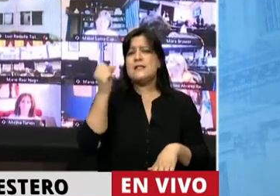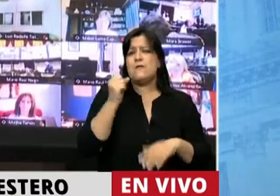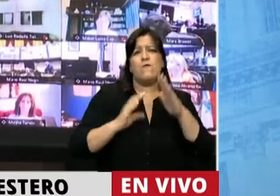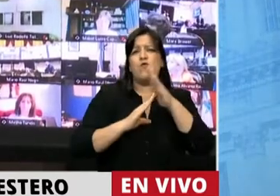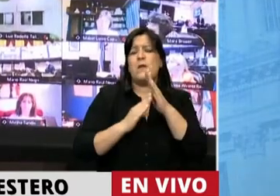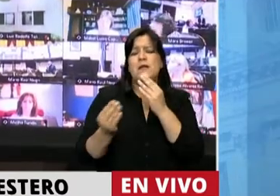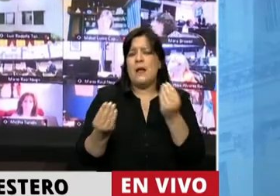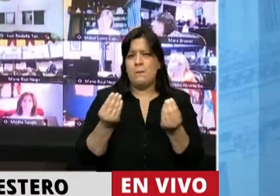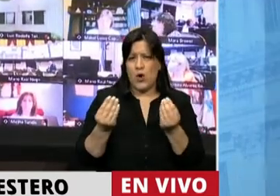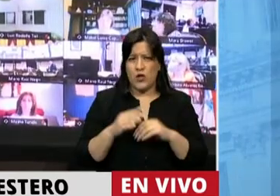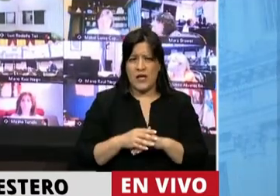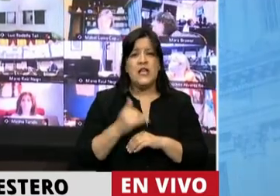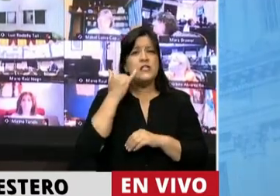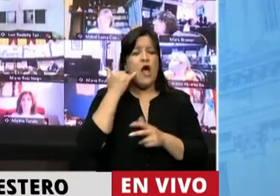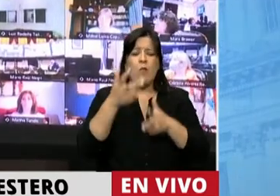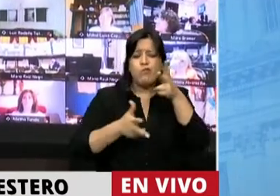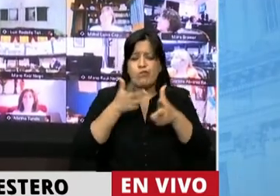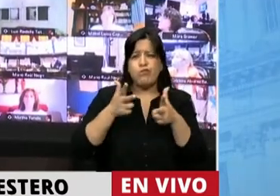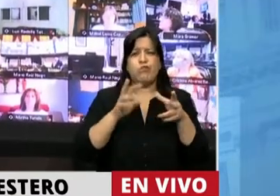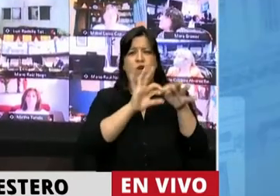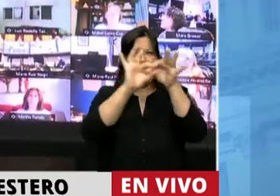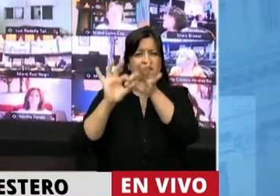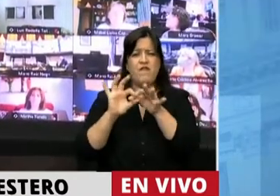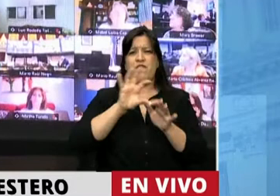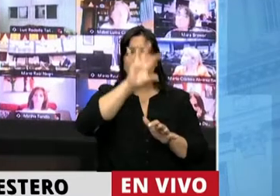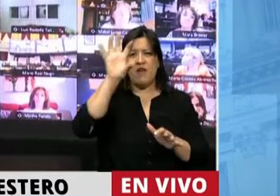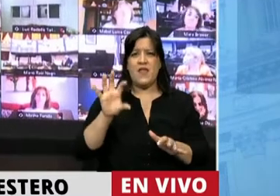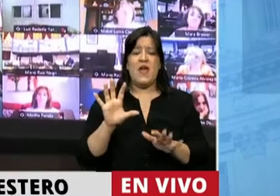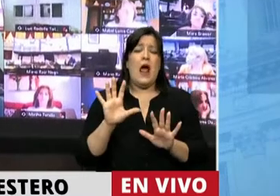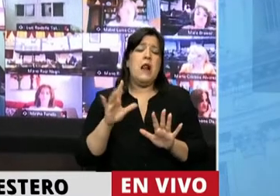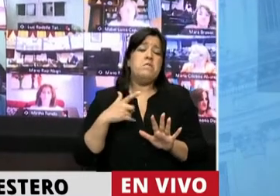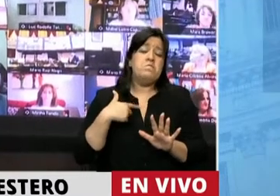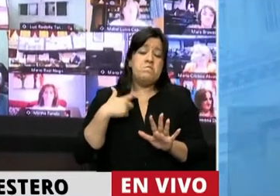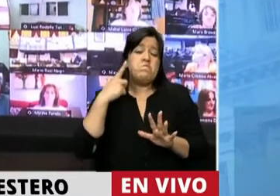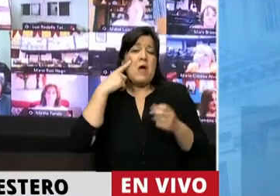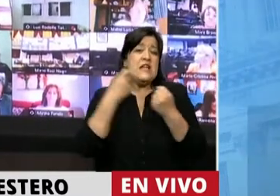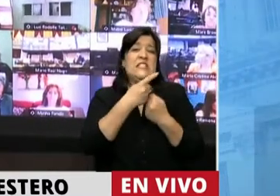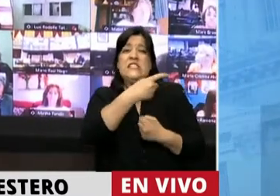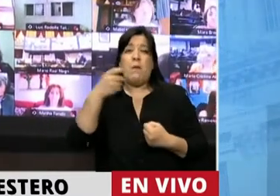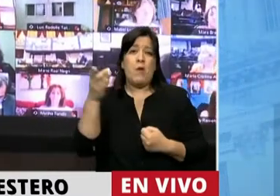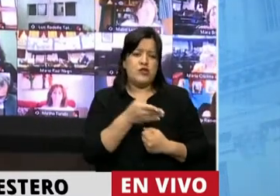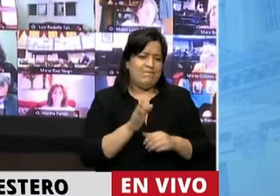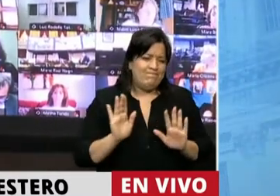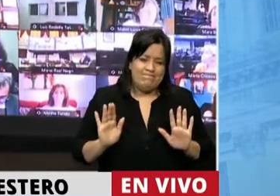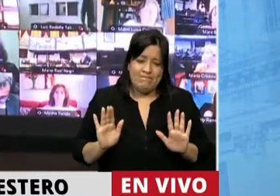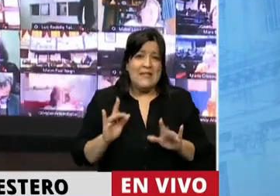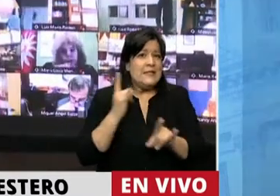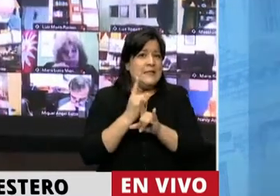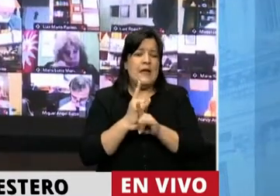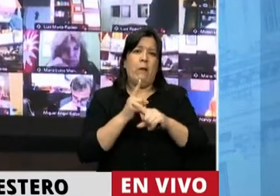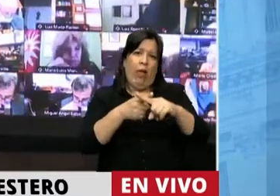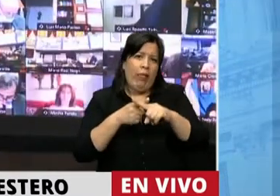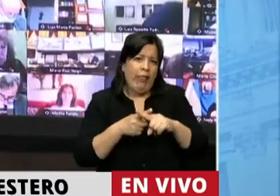porque se ha hablado de federalismo, más allá de que uno no comparta plenamente, siempre se ha discutido sobre el tema del